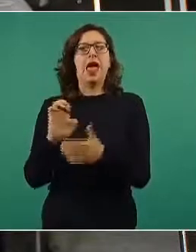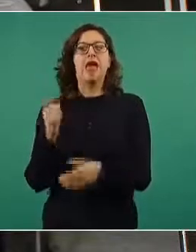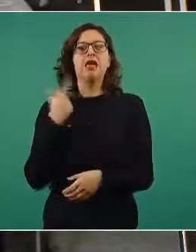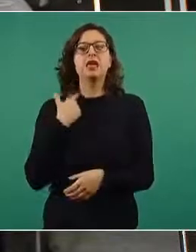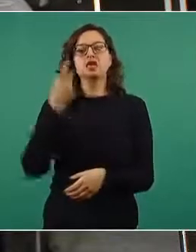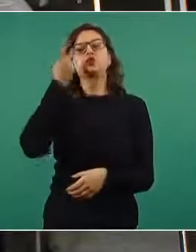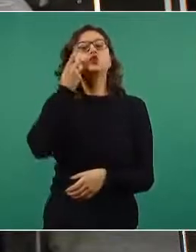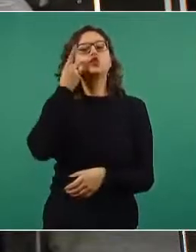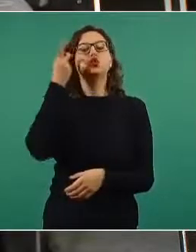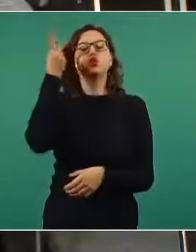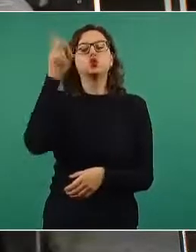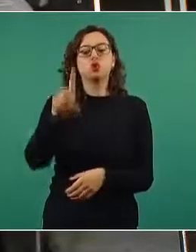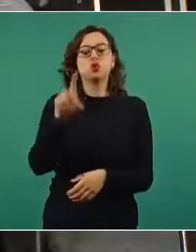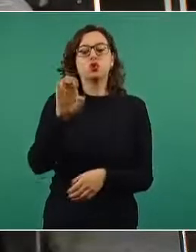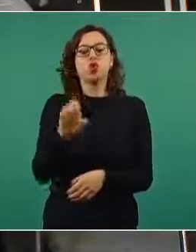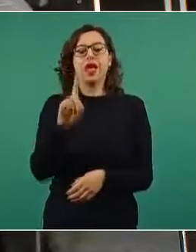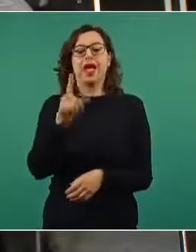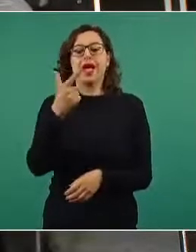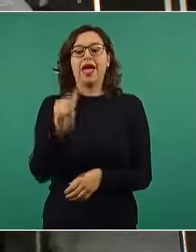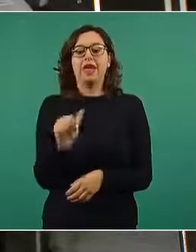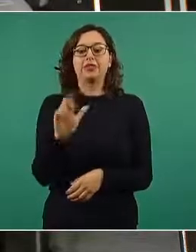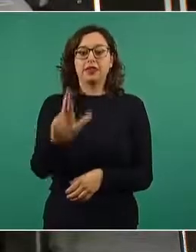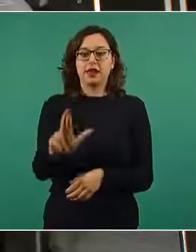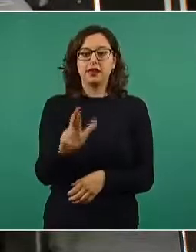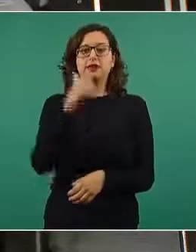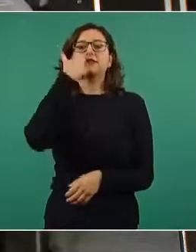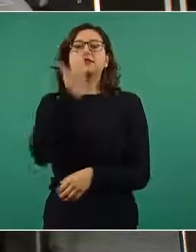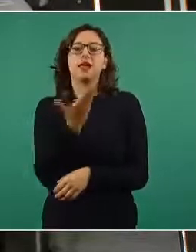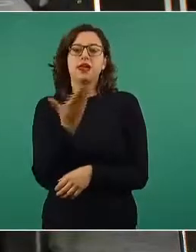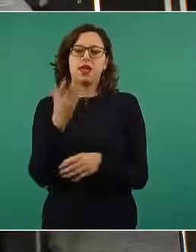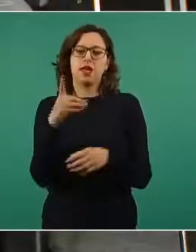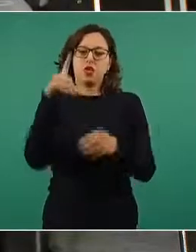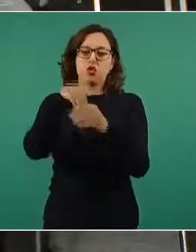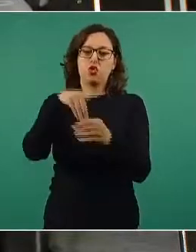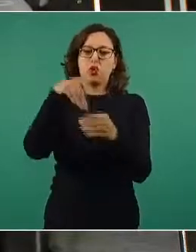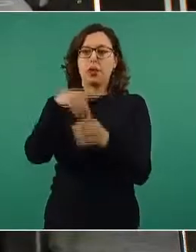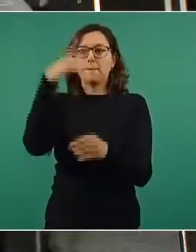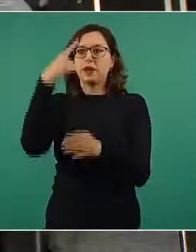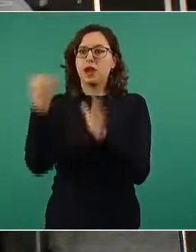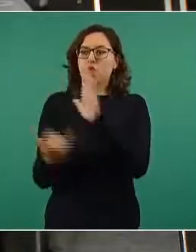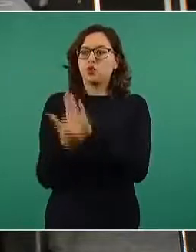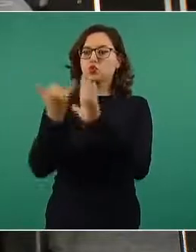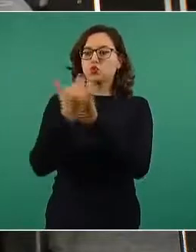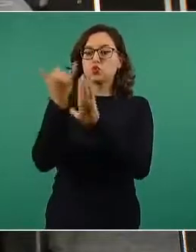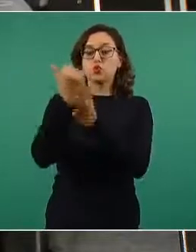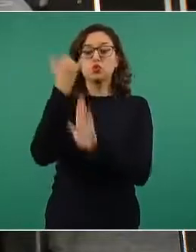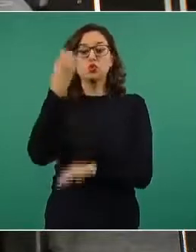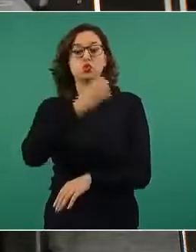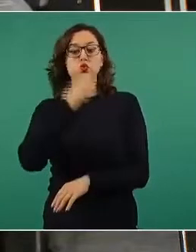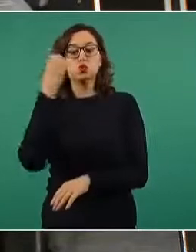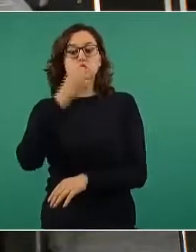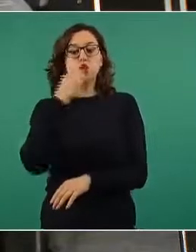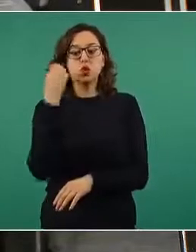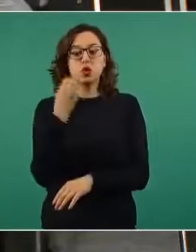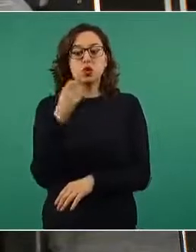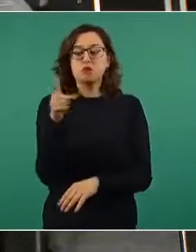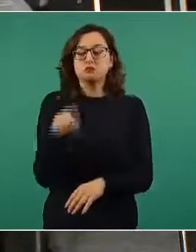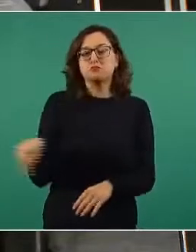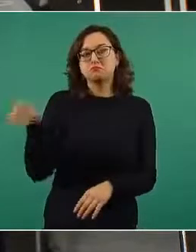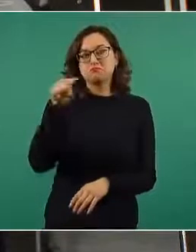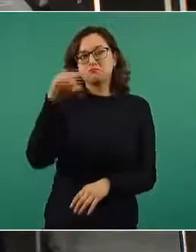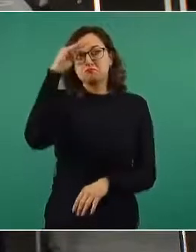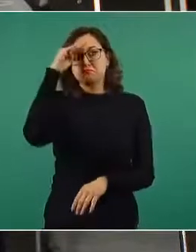del cártel de los Ventral Leiva, que se les donara para construir una escuela. Ellos están preguntando si